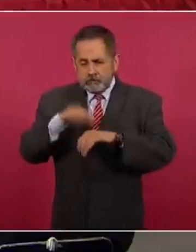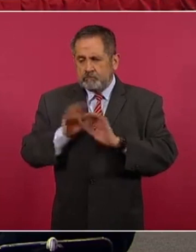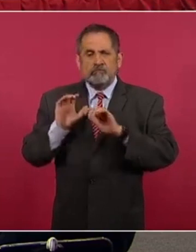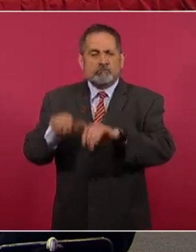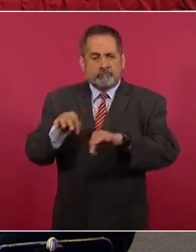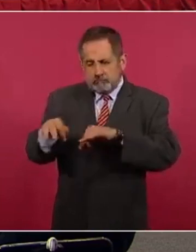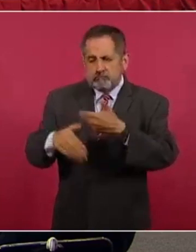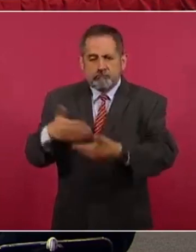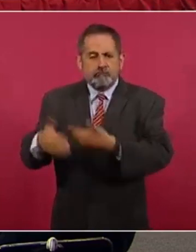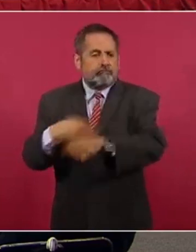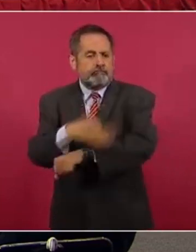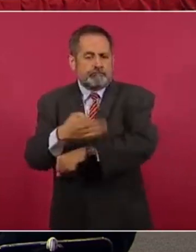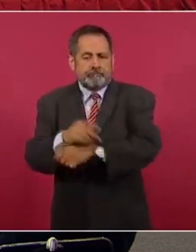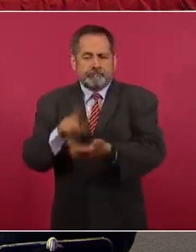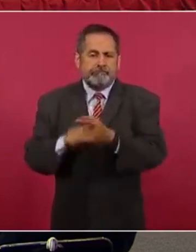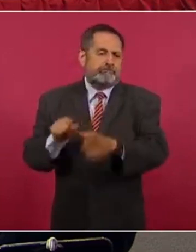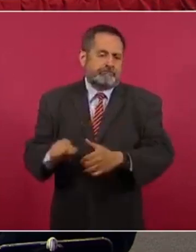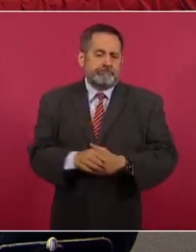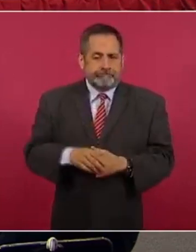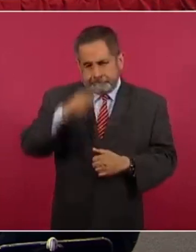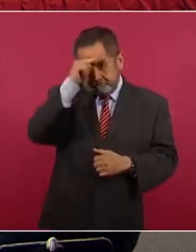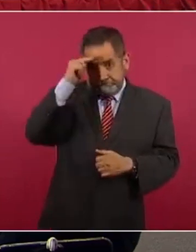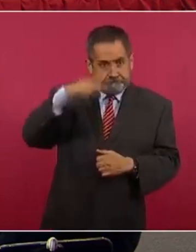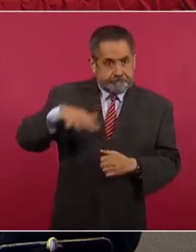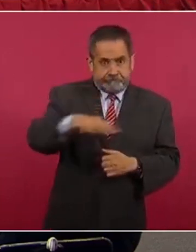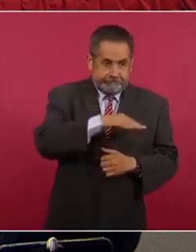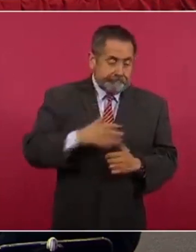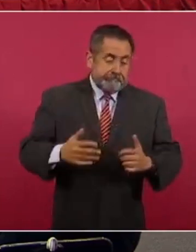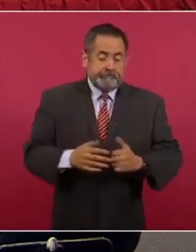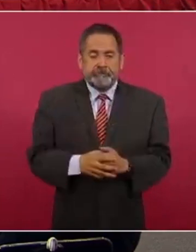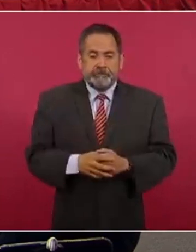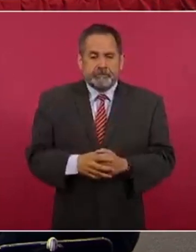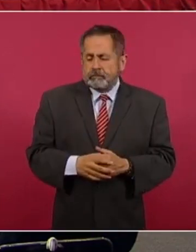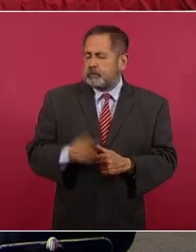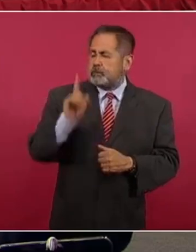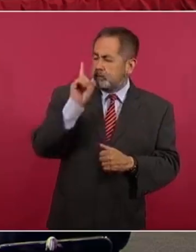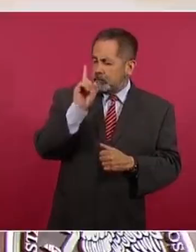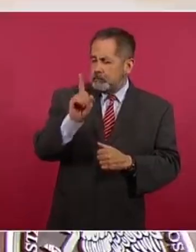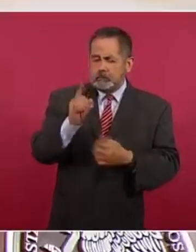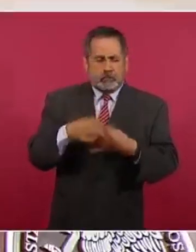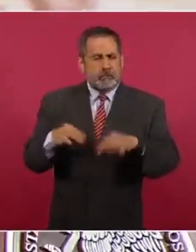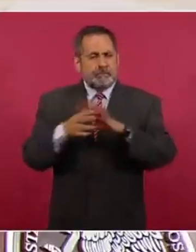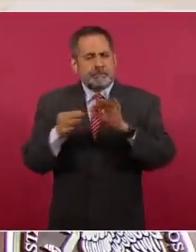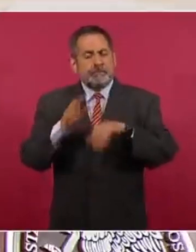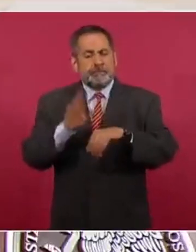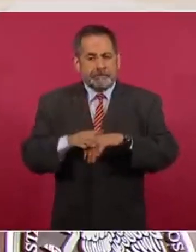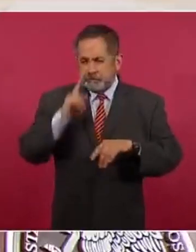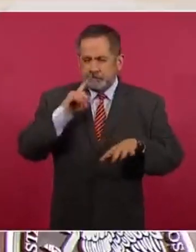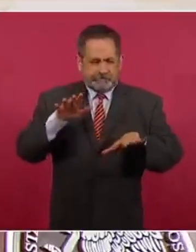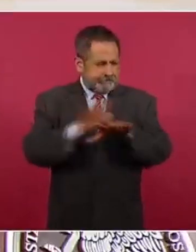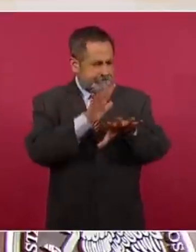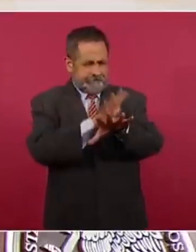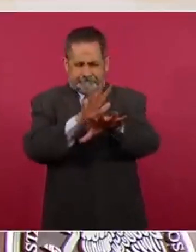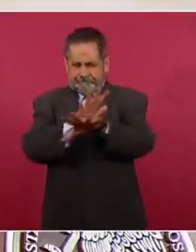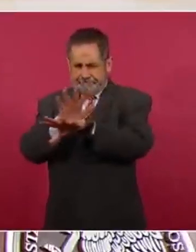en Nayarit. Si podemos pasar la siguiente. Y un tema muy importante. No solamente se reordenó por completo